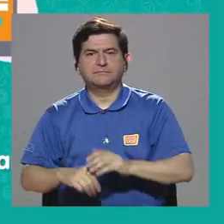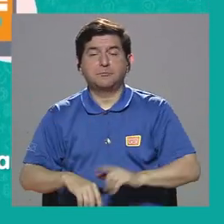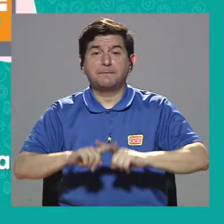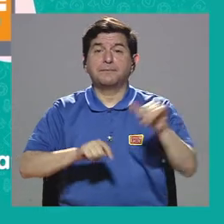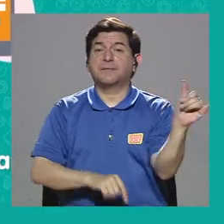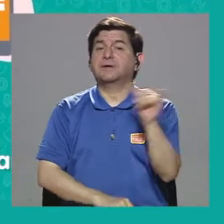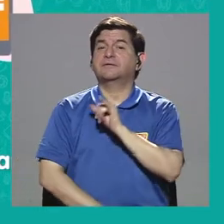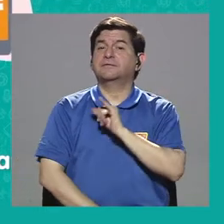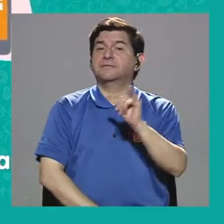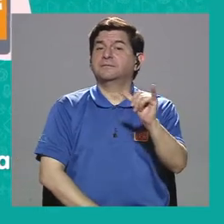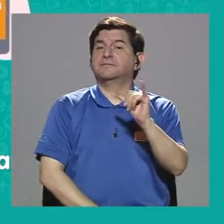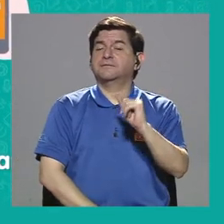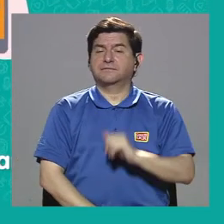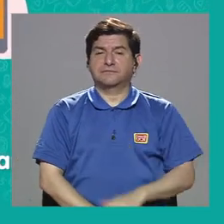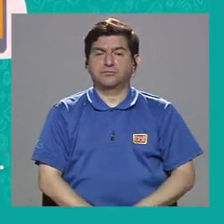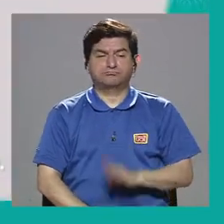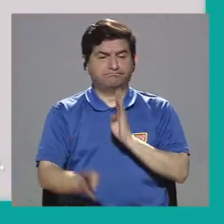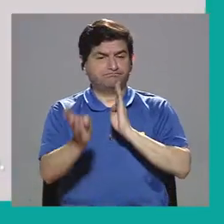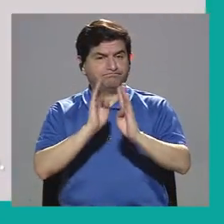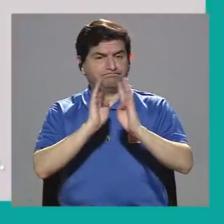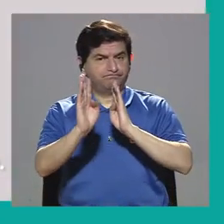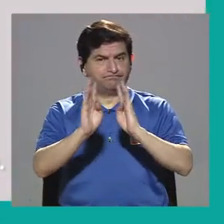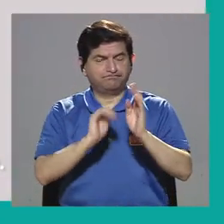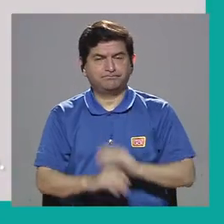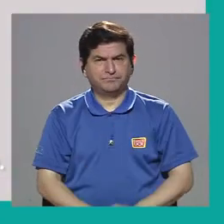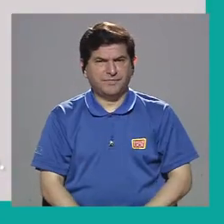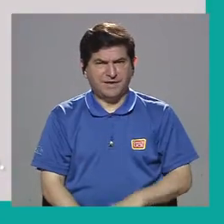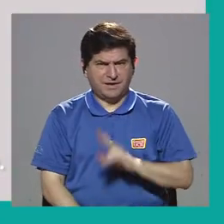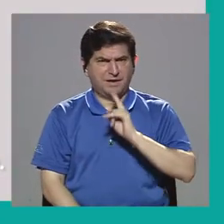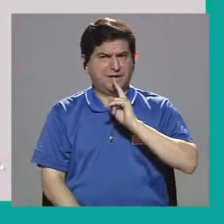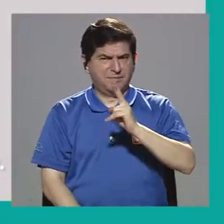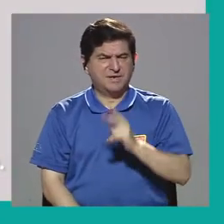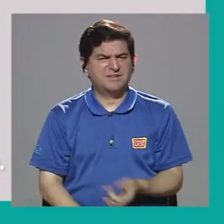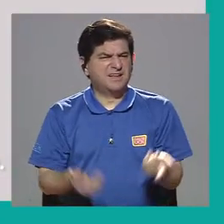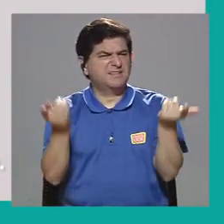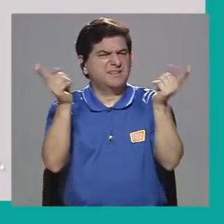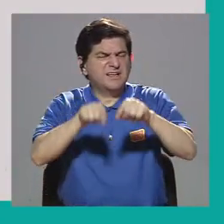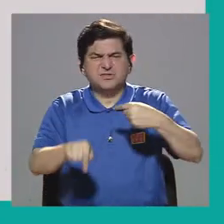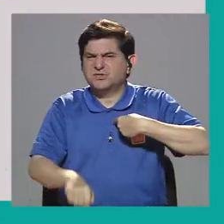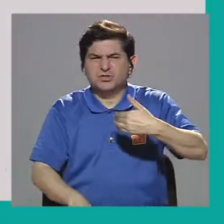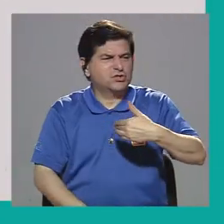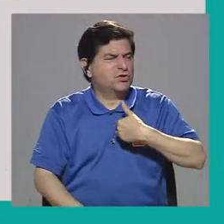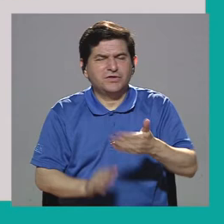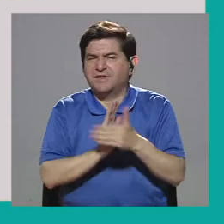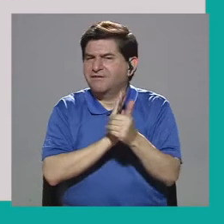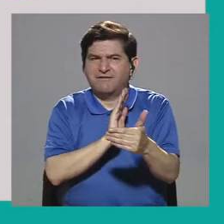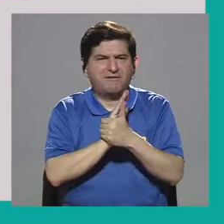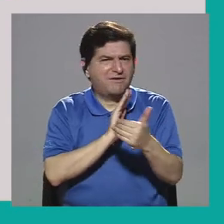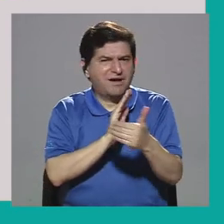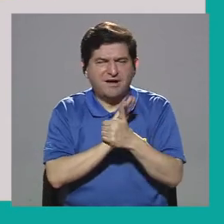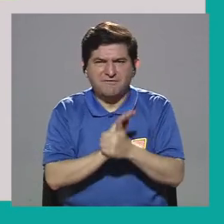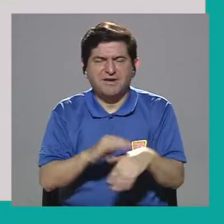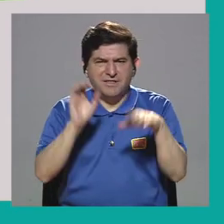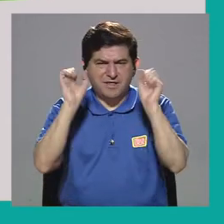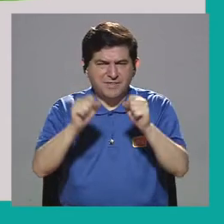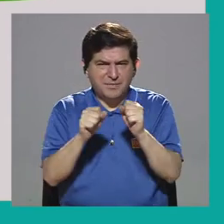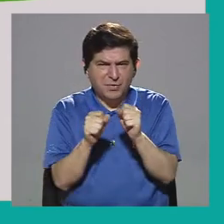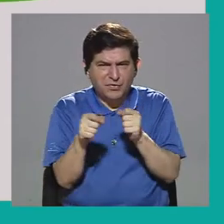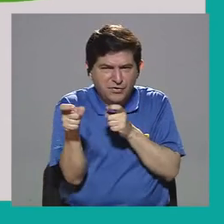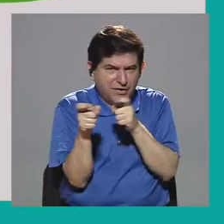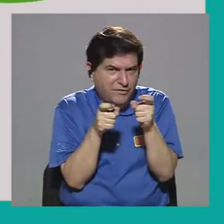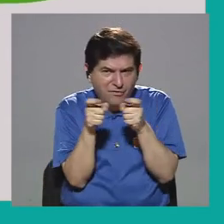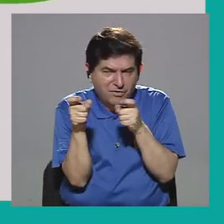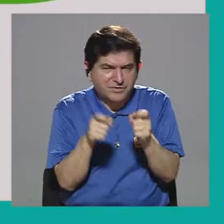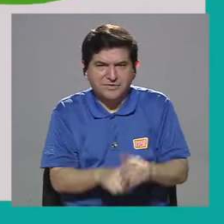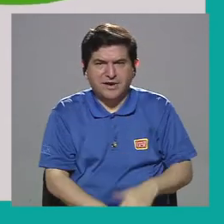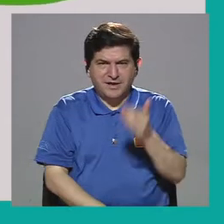lo que hablábamos era realmente decir, ¿qué pasa si yo no tengo la capacidad de filtro para saber